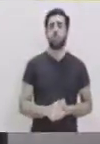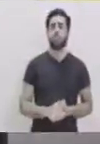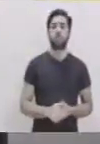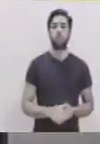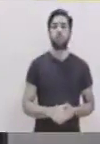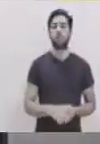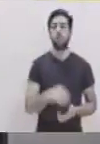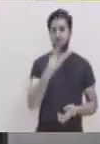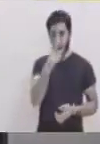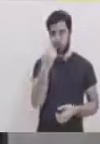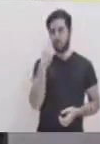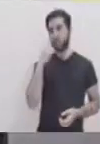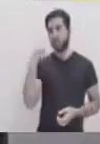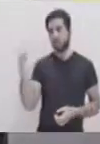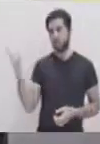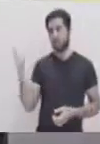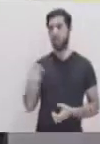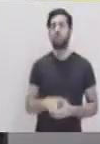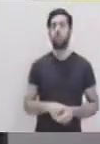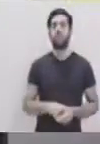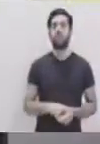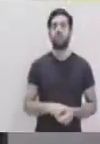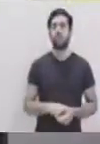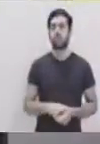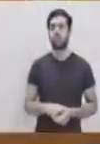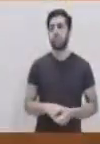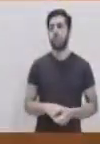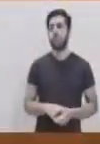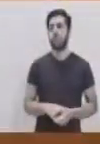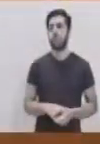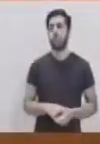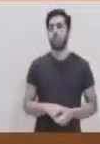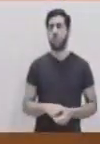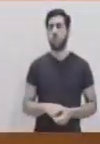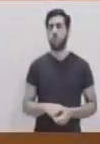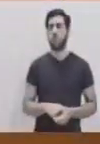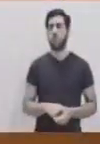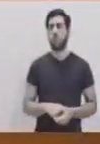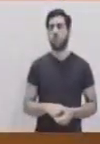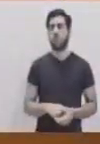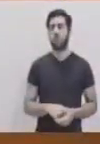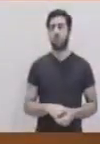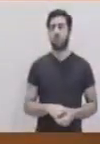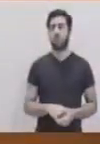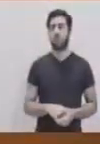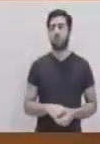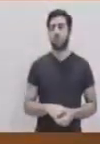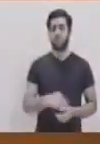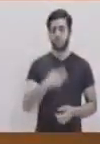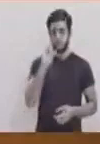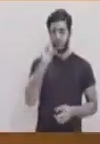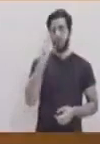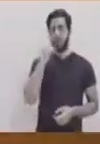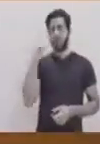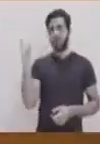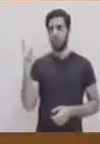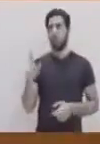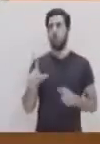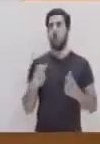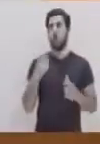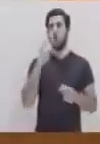una línea horizontal y una línea vertical que me permita dividir en cuatro segmentos